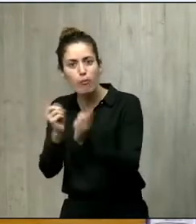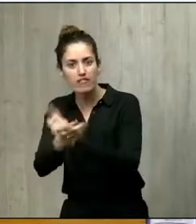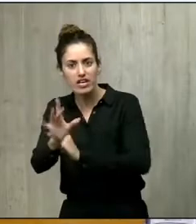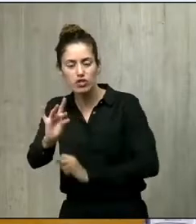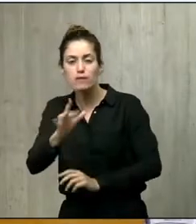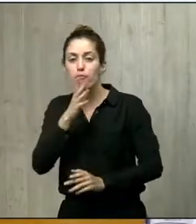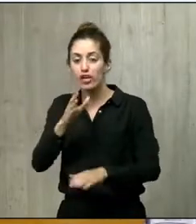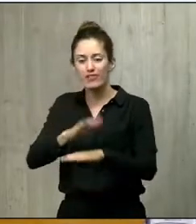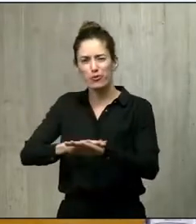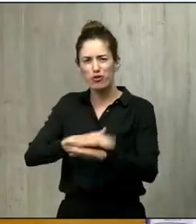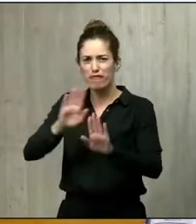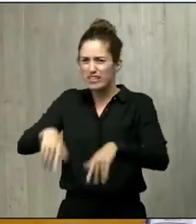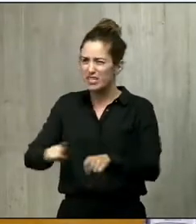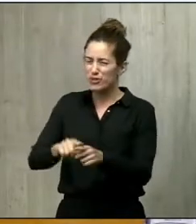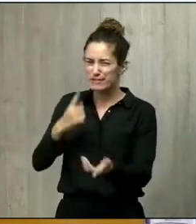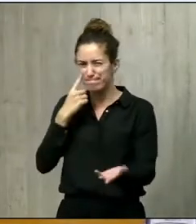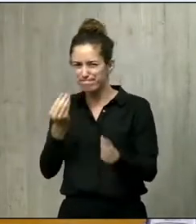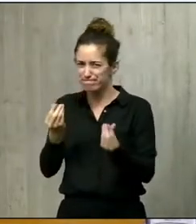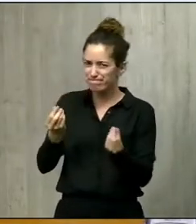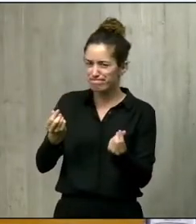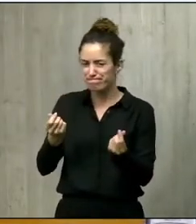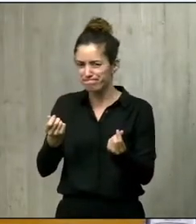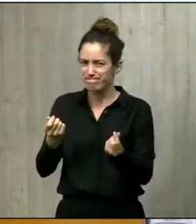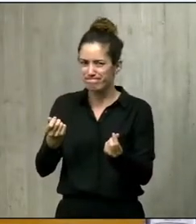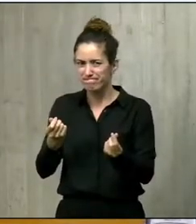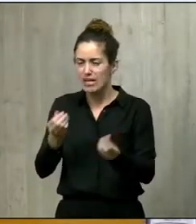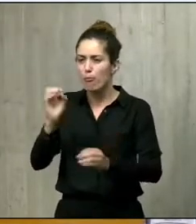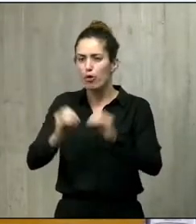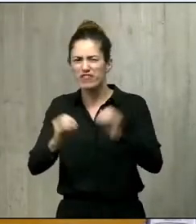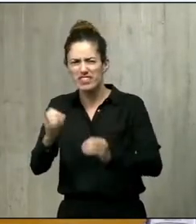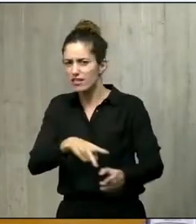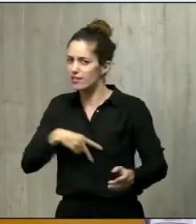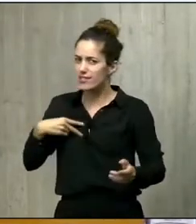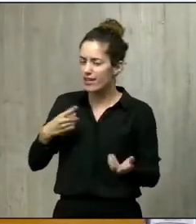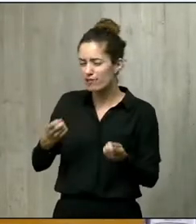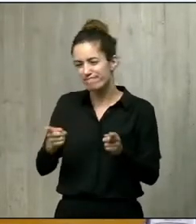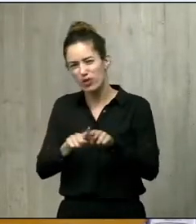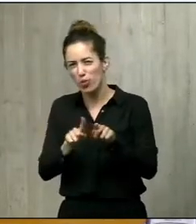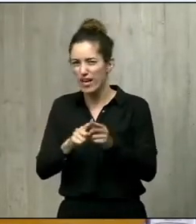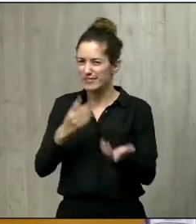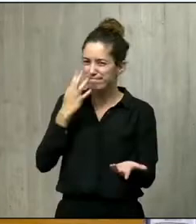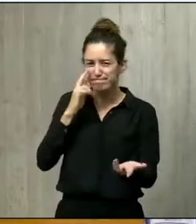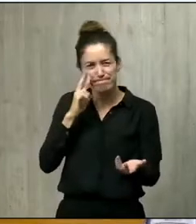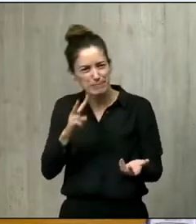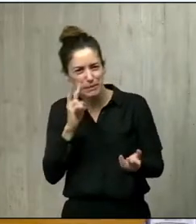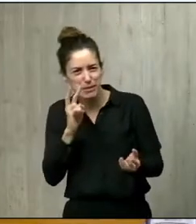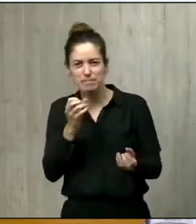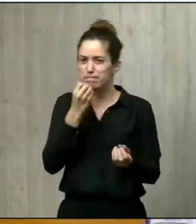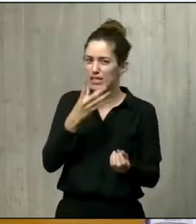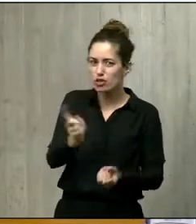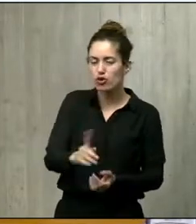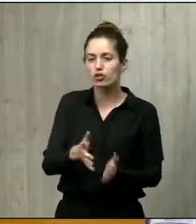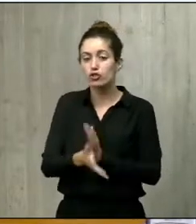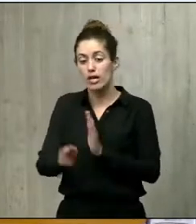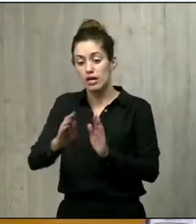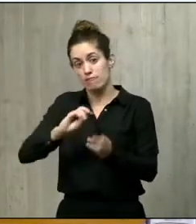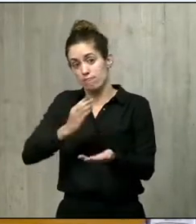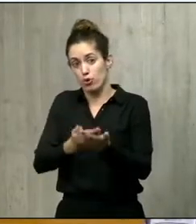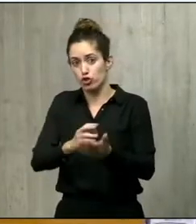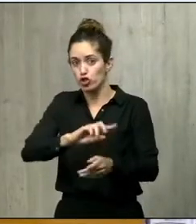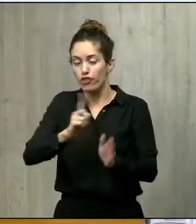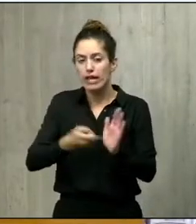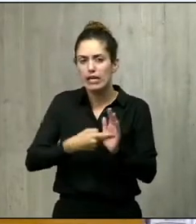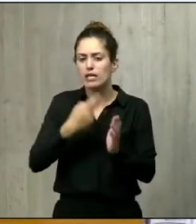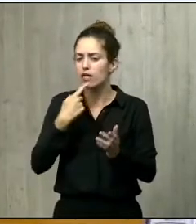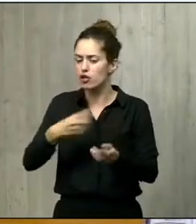que el gobierno no termina de ver o no ve son bonificaciones generalizadas. En el caso de la proposición de ley se nos pide